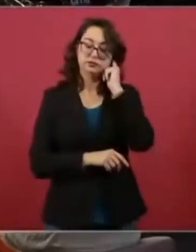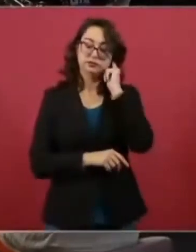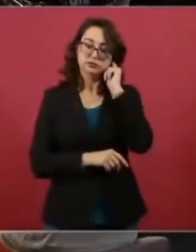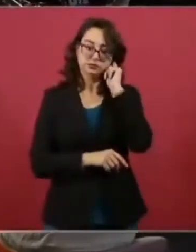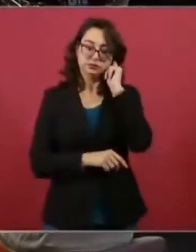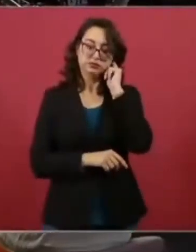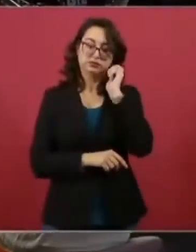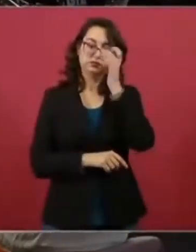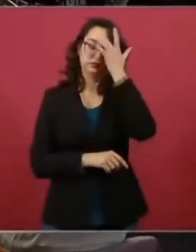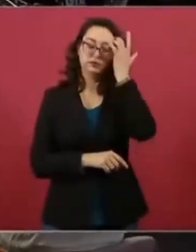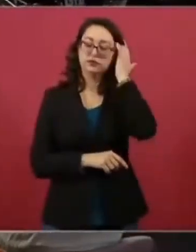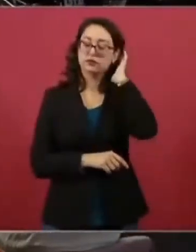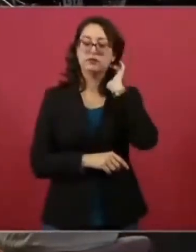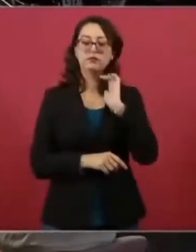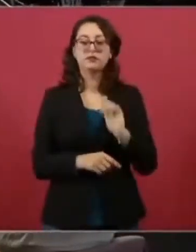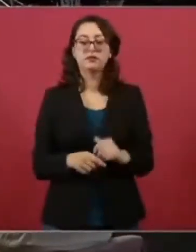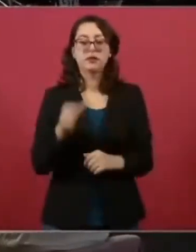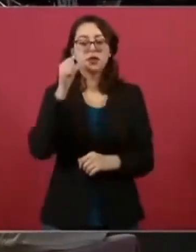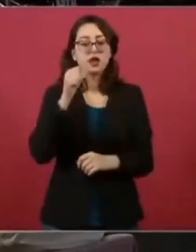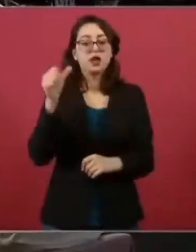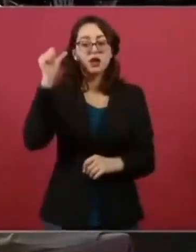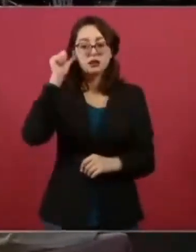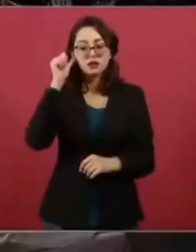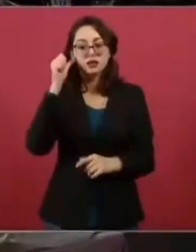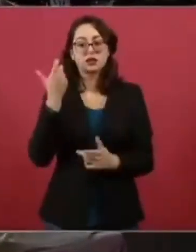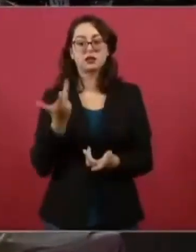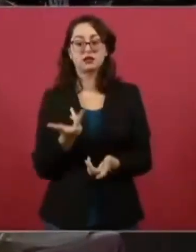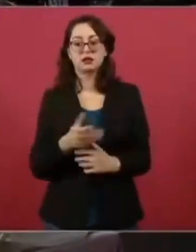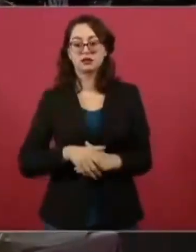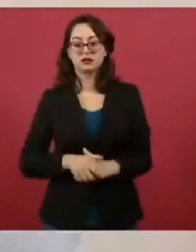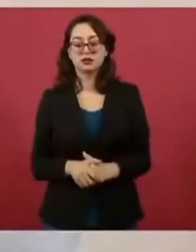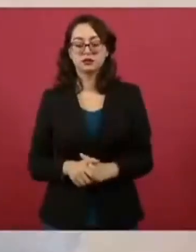el de ayer. Sí, su registro, sí.